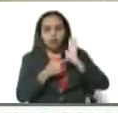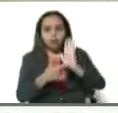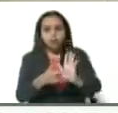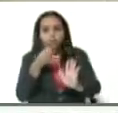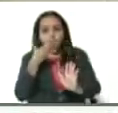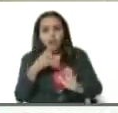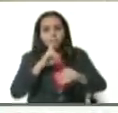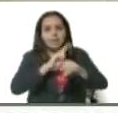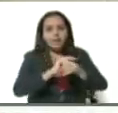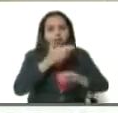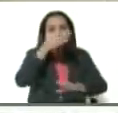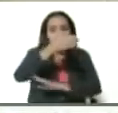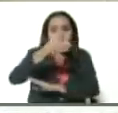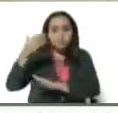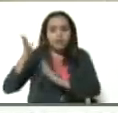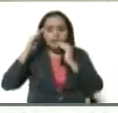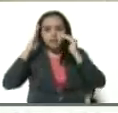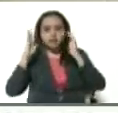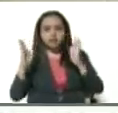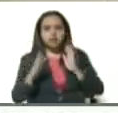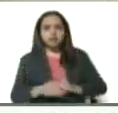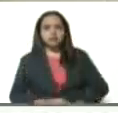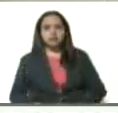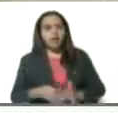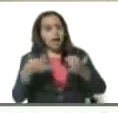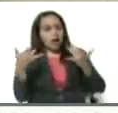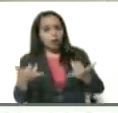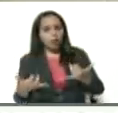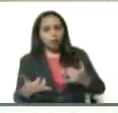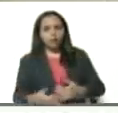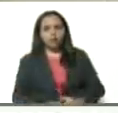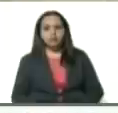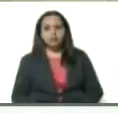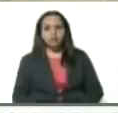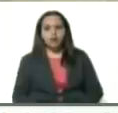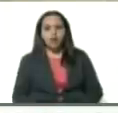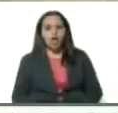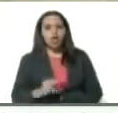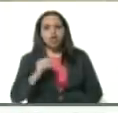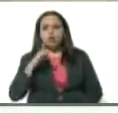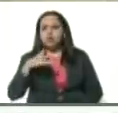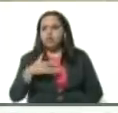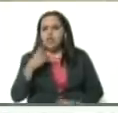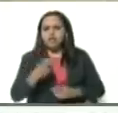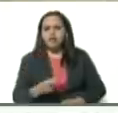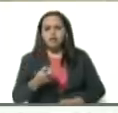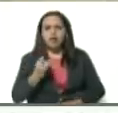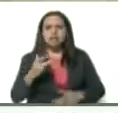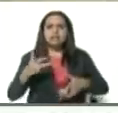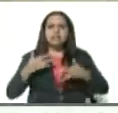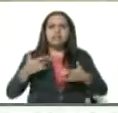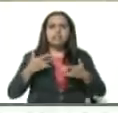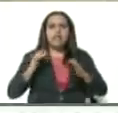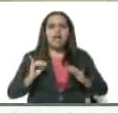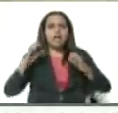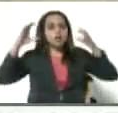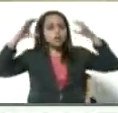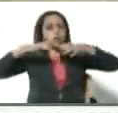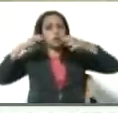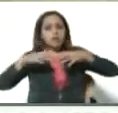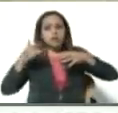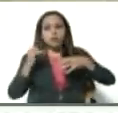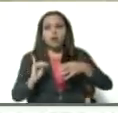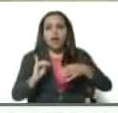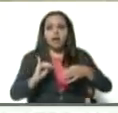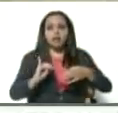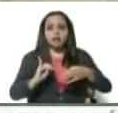nuestros médicos vayan a atender. Ahorita no hay que confiarse. Está lloviendo y hay otros virus